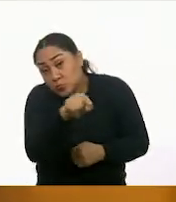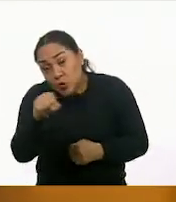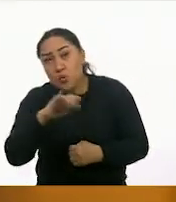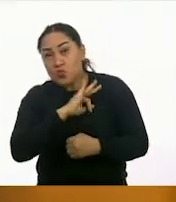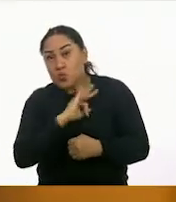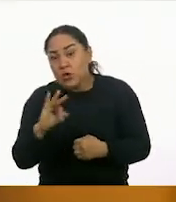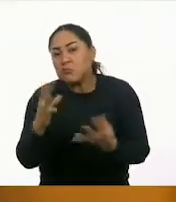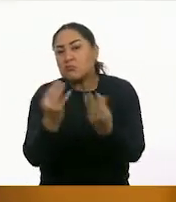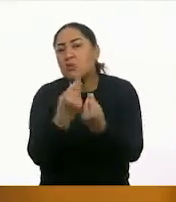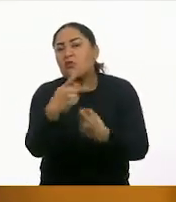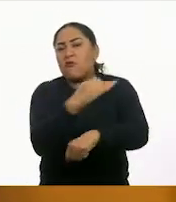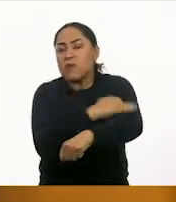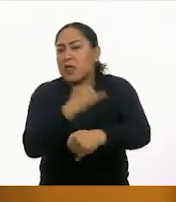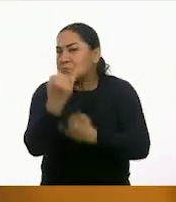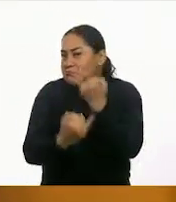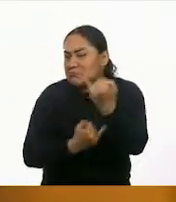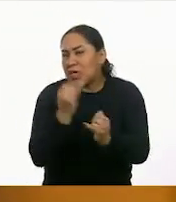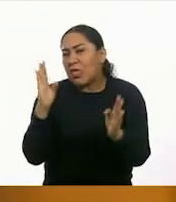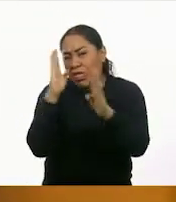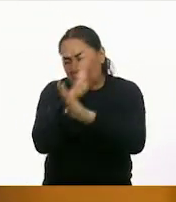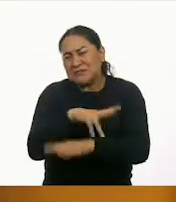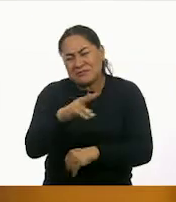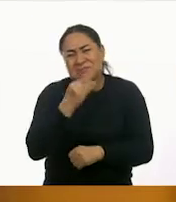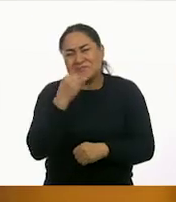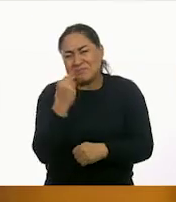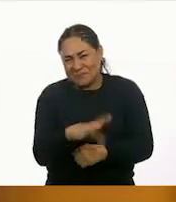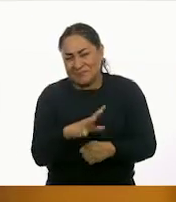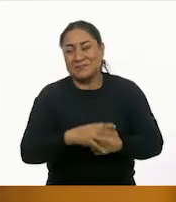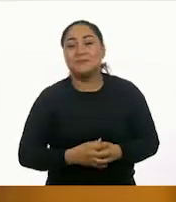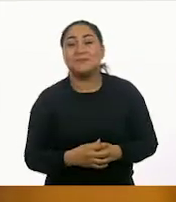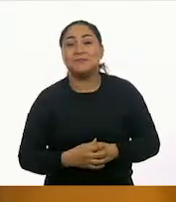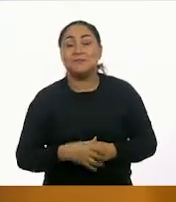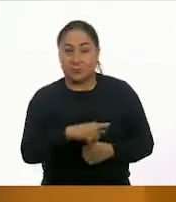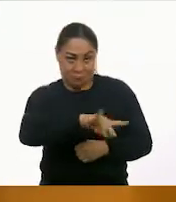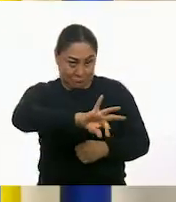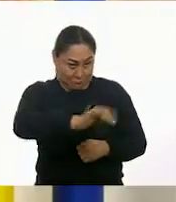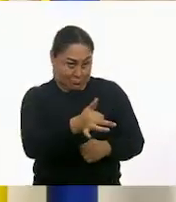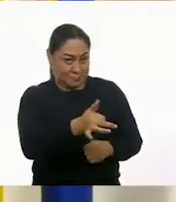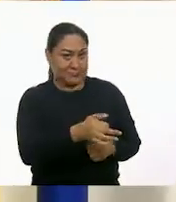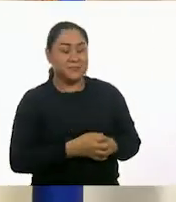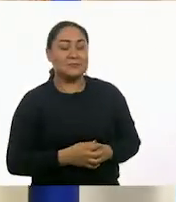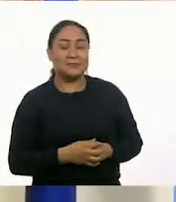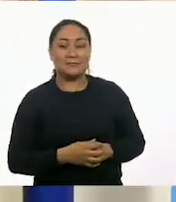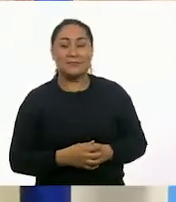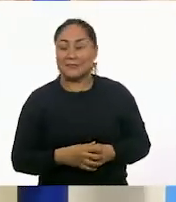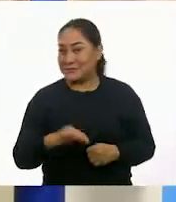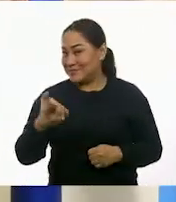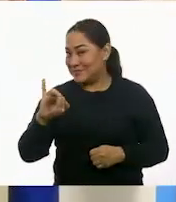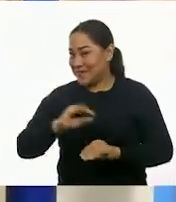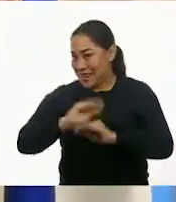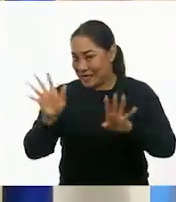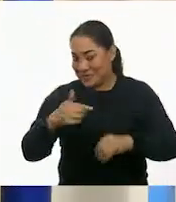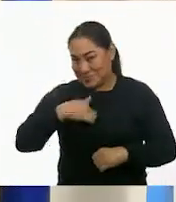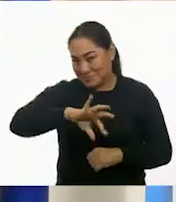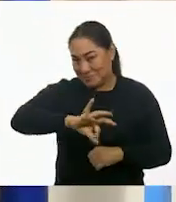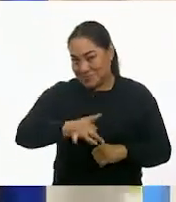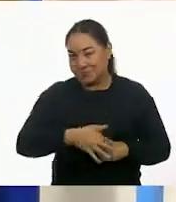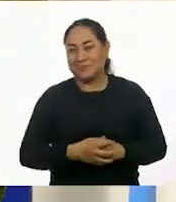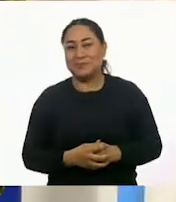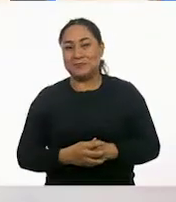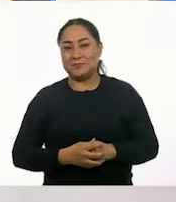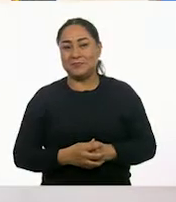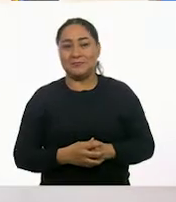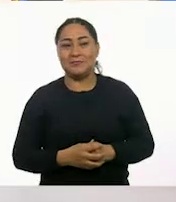posibilidad en casa. Es muy divertido jugarlo entre varios. ¿Giras primero la pirinola? Por supuesto. Muchas gracias. Y va a girar.